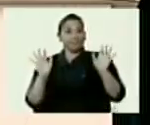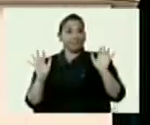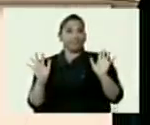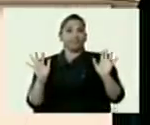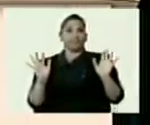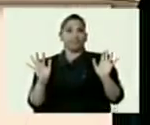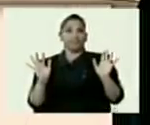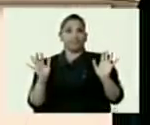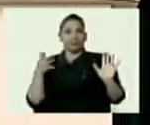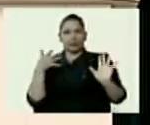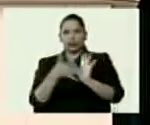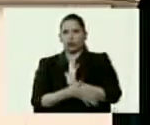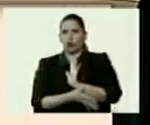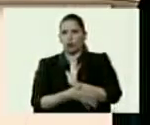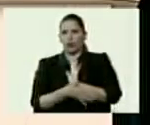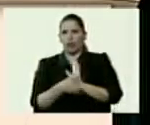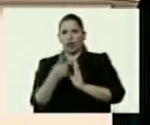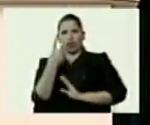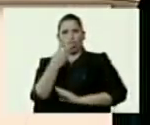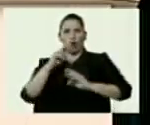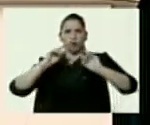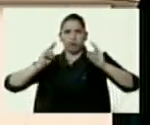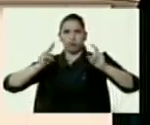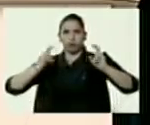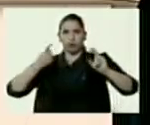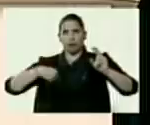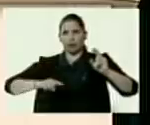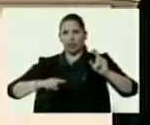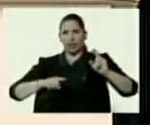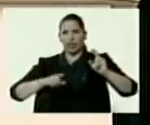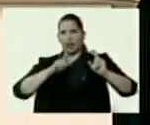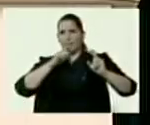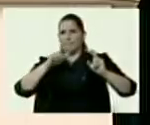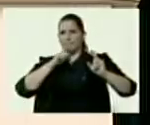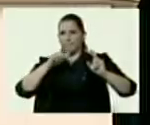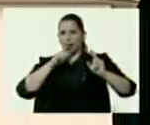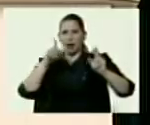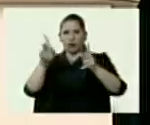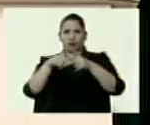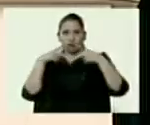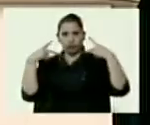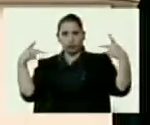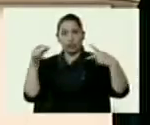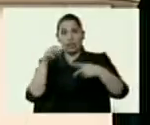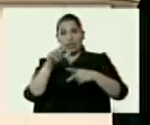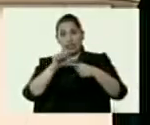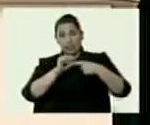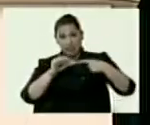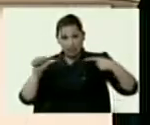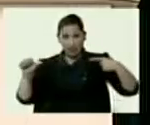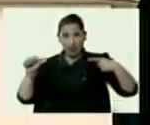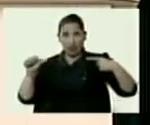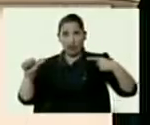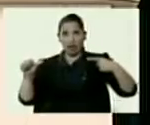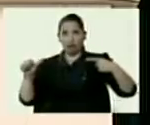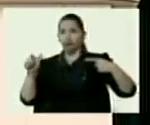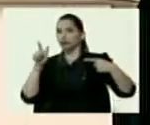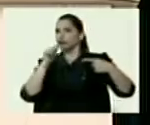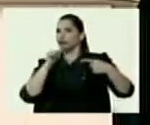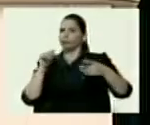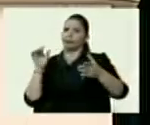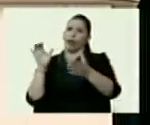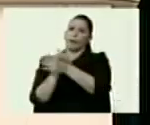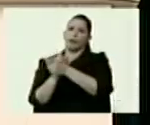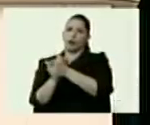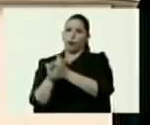refiriéndose a los dos subtítulos que tiene este maladado artículo de la revista Semana, vecino problemático, ya vemos quién es el vecino